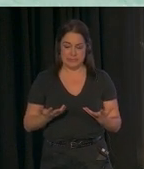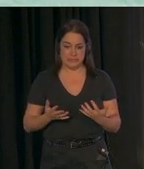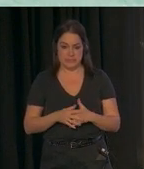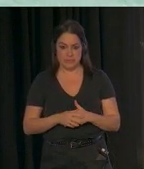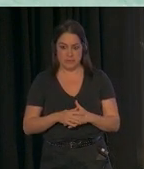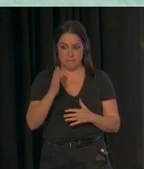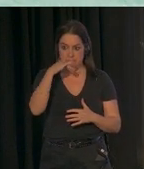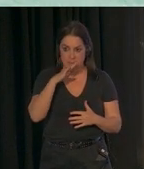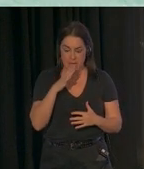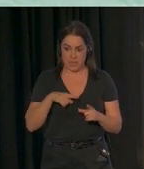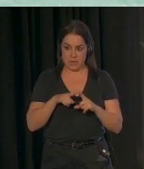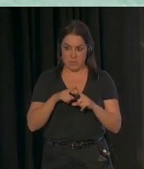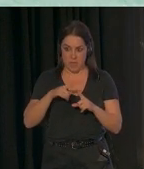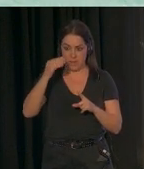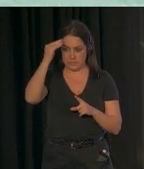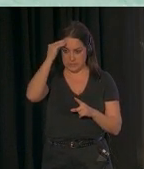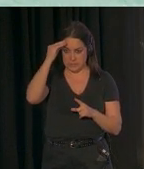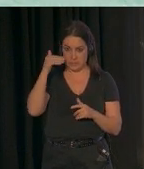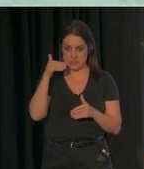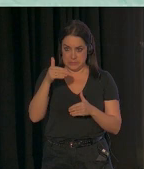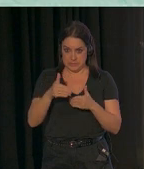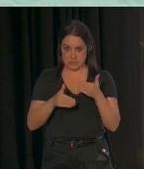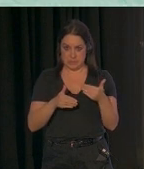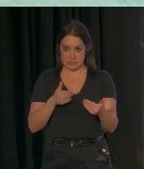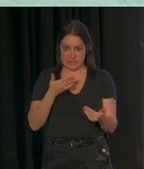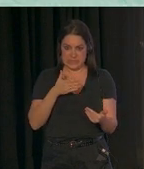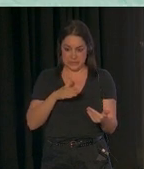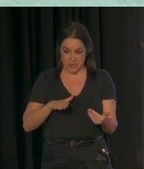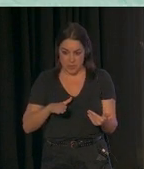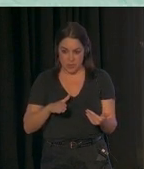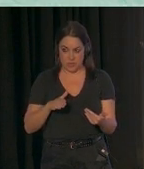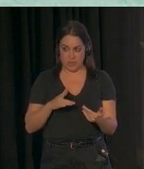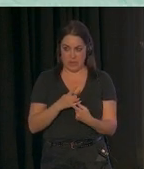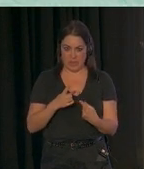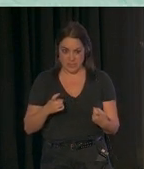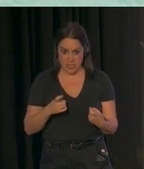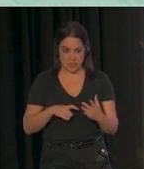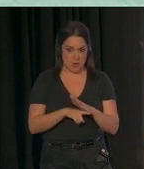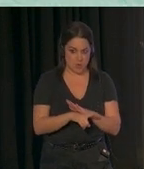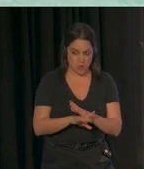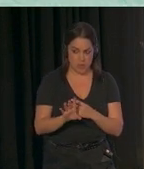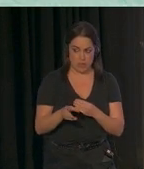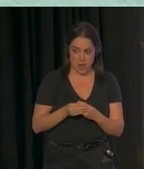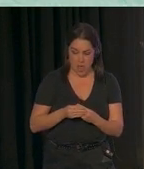están procesando lo que significa para ellos el estar criando a un niño con necesidades de desarrollo adicionales.